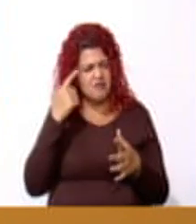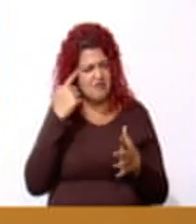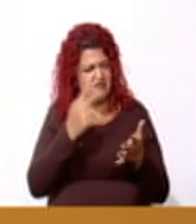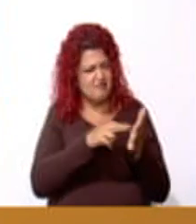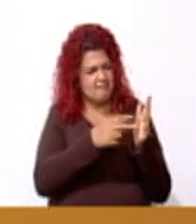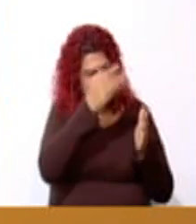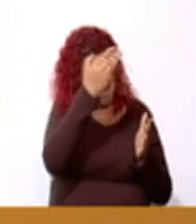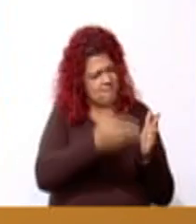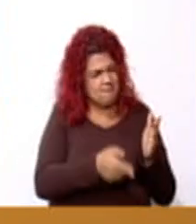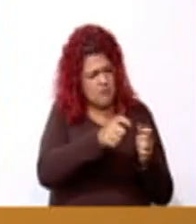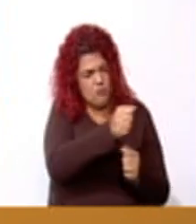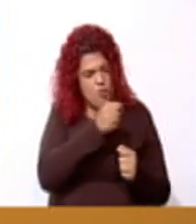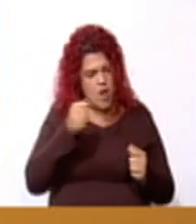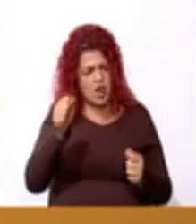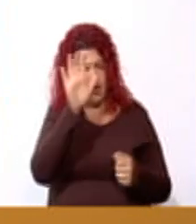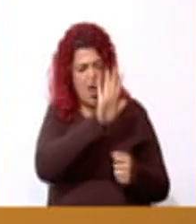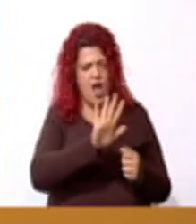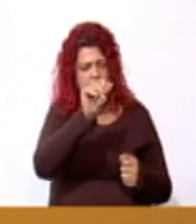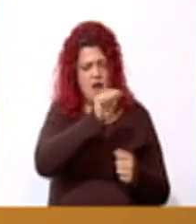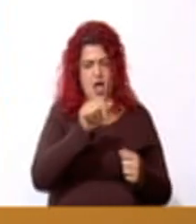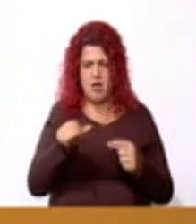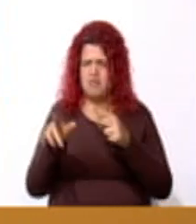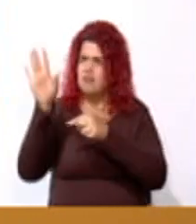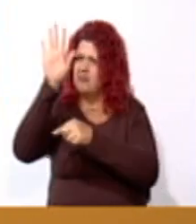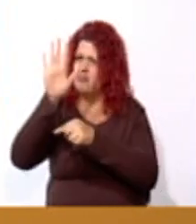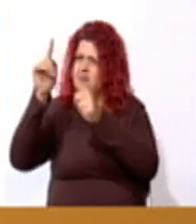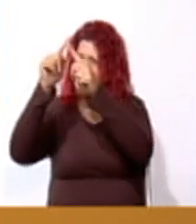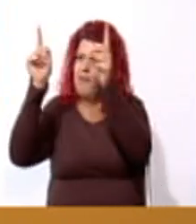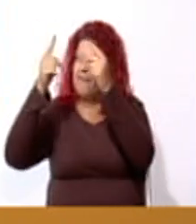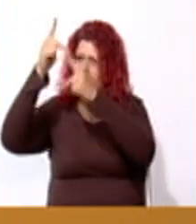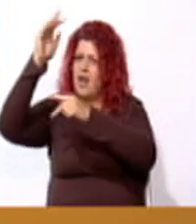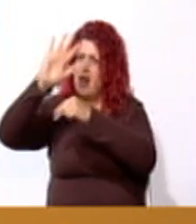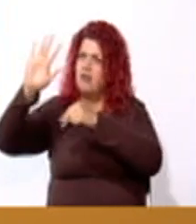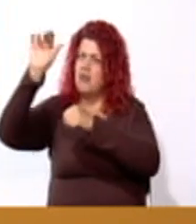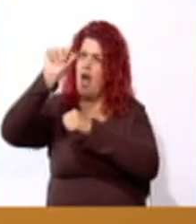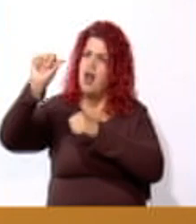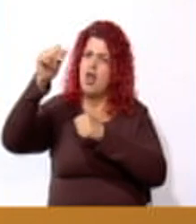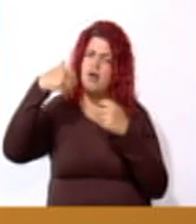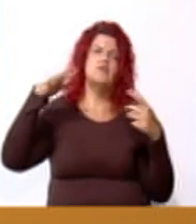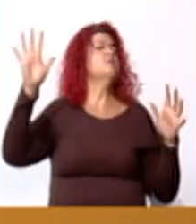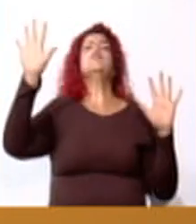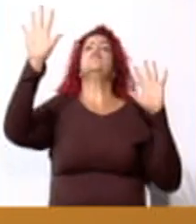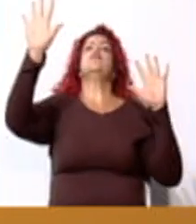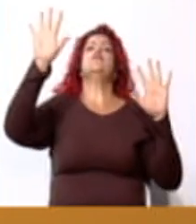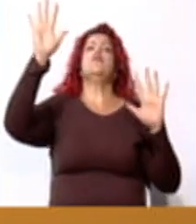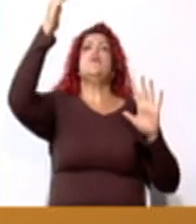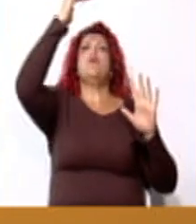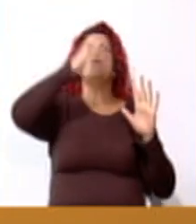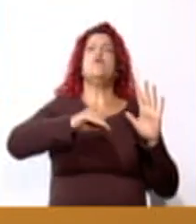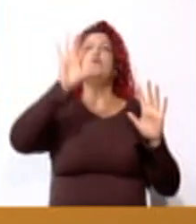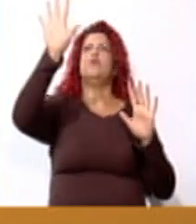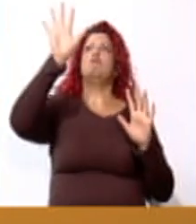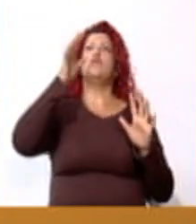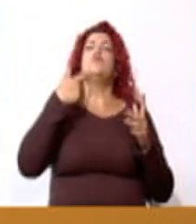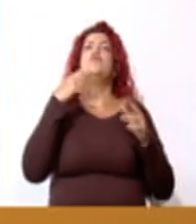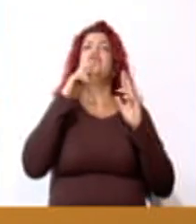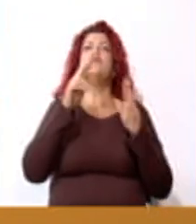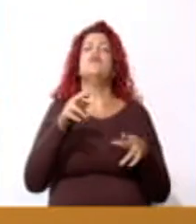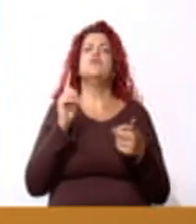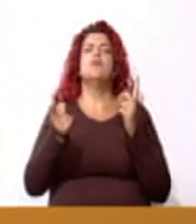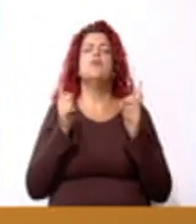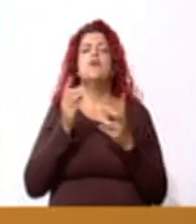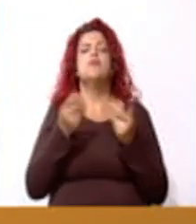área de la puerta y el área de la ventana de vidrio? ¿Qué estrategia vamos a utilizar para dar respuesta a nuestra